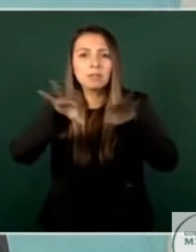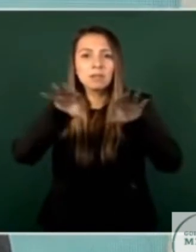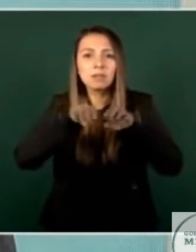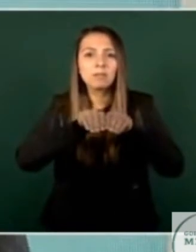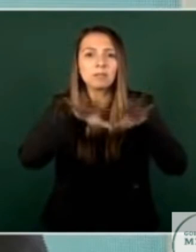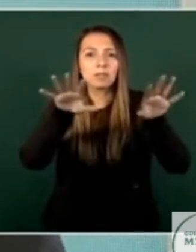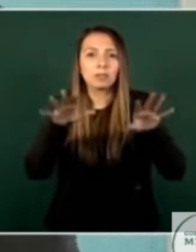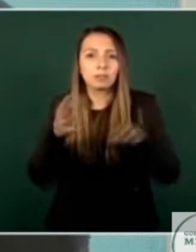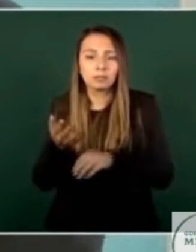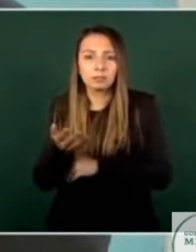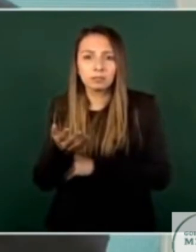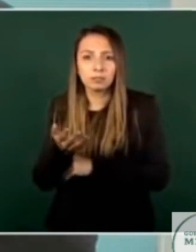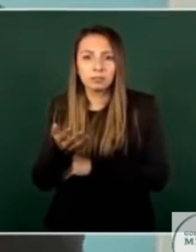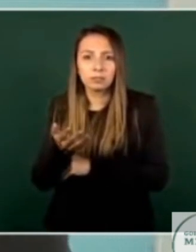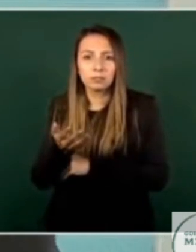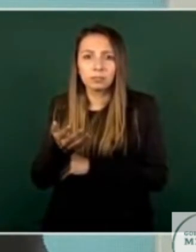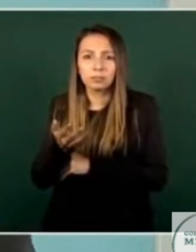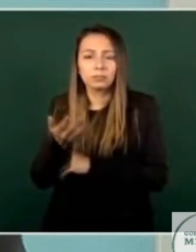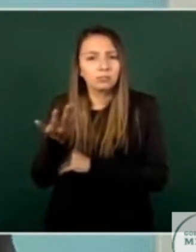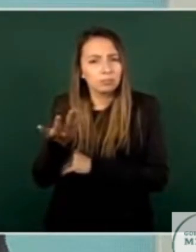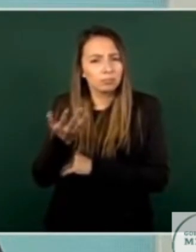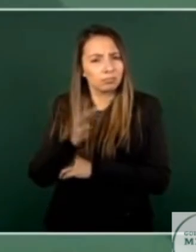cuánto destinan